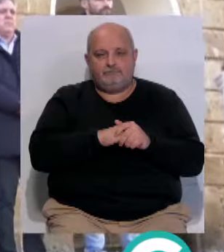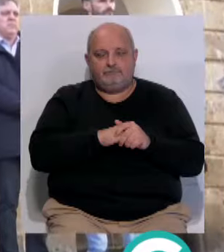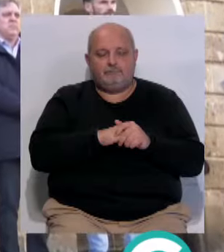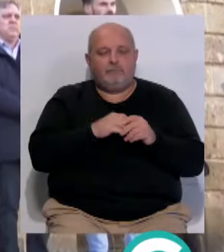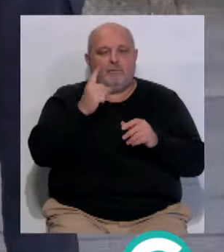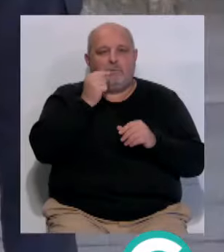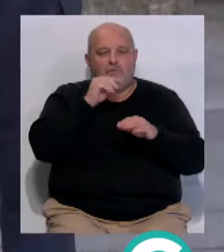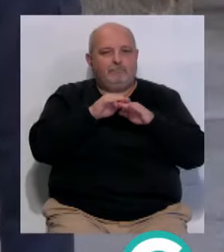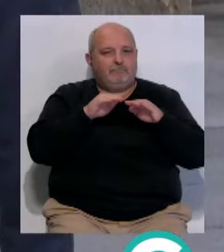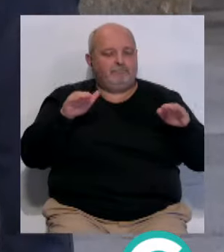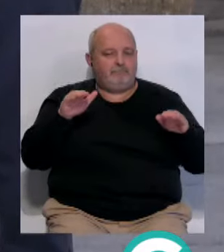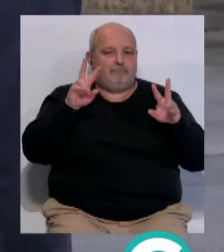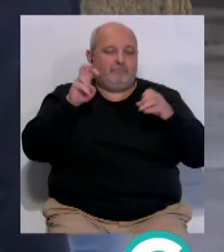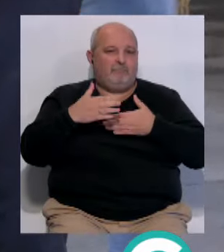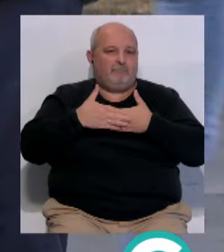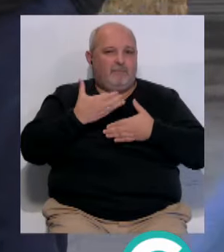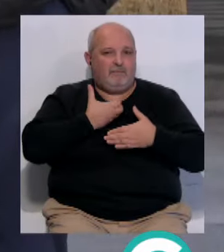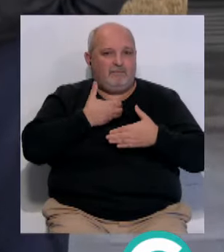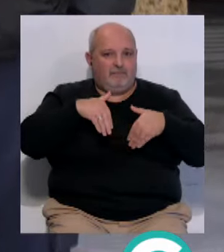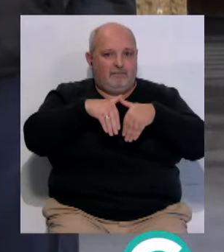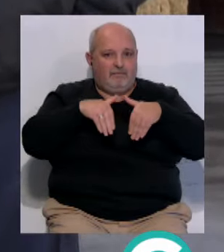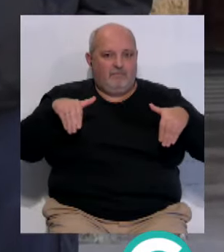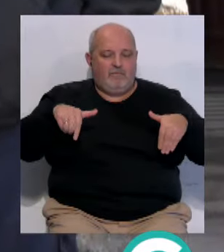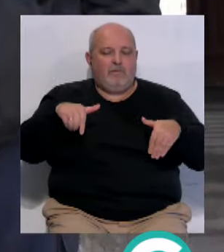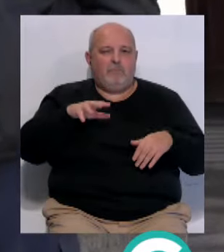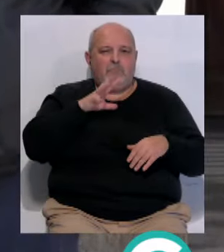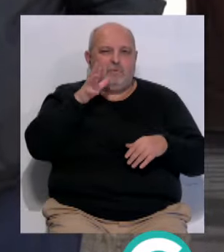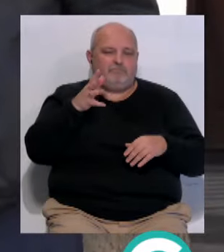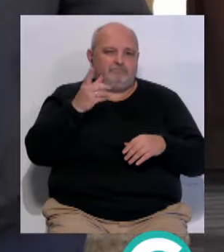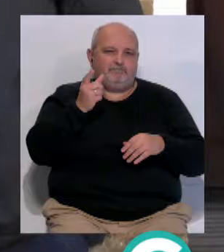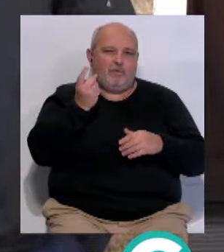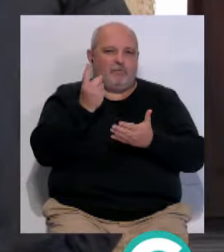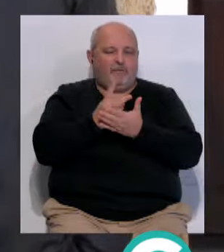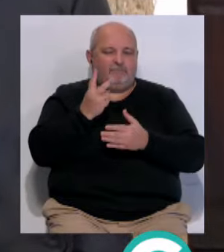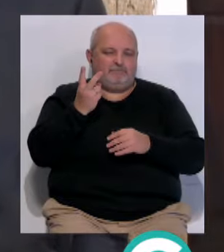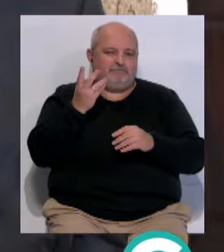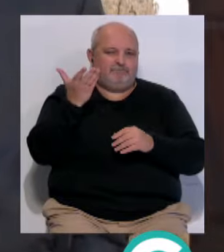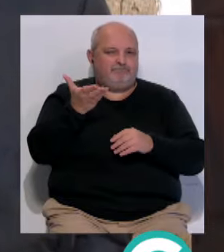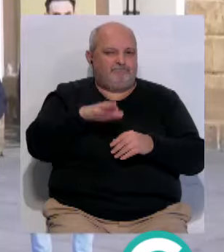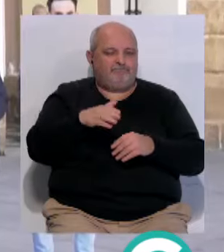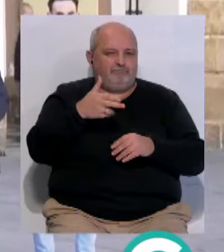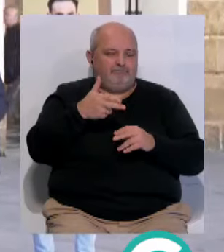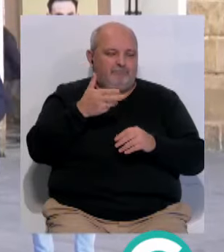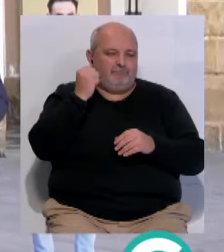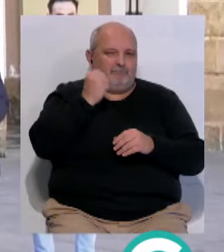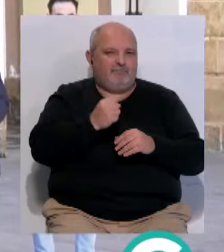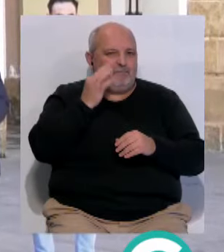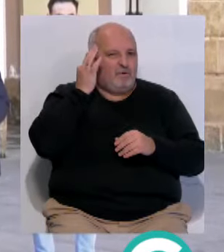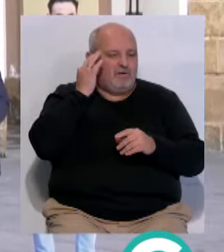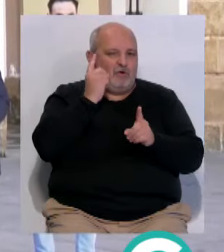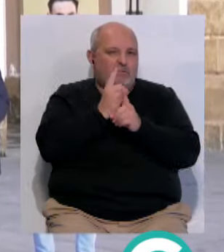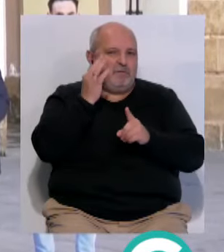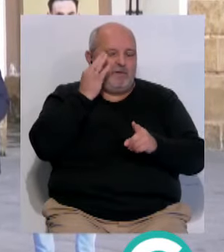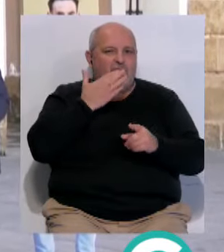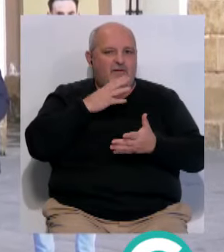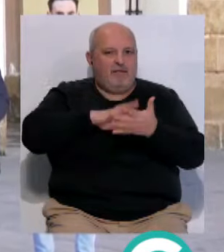Minuto de silencio a las puertas del Ayuntamiento... ...para condenar el último asesinato machista en Barcelona... ...contra una